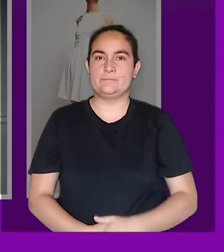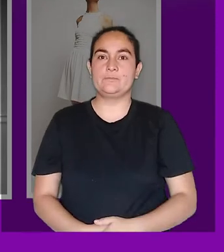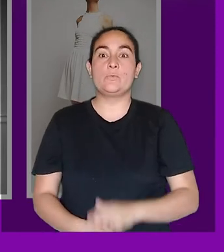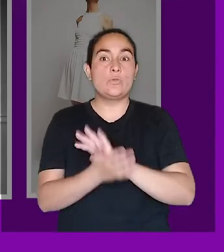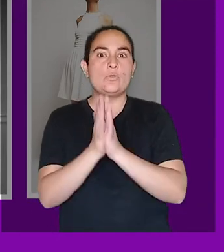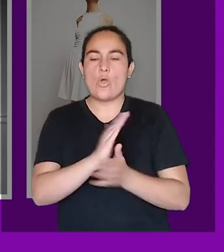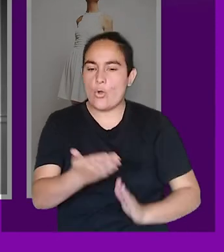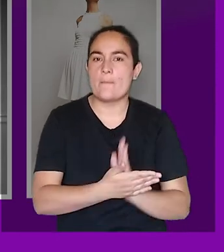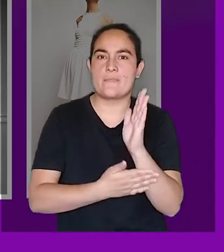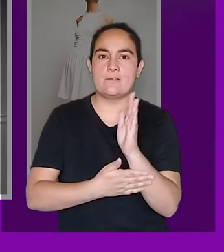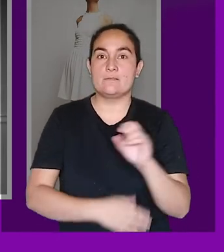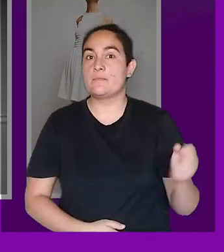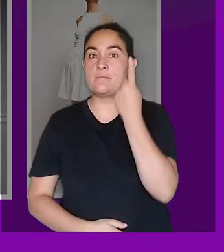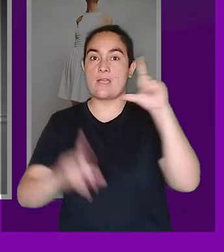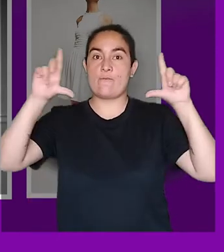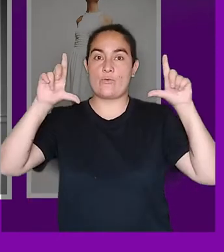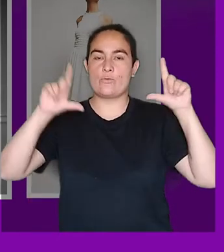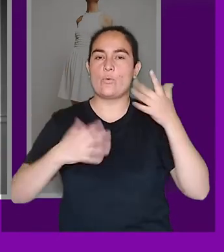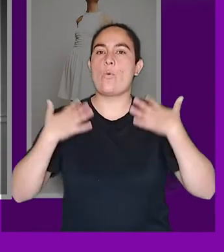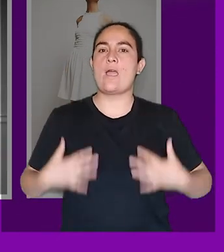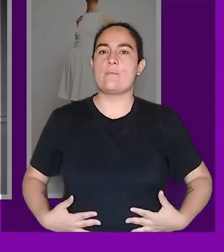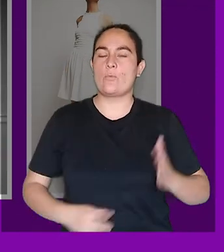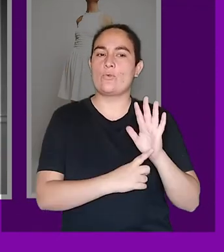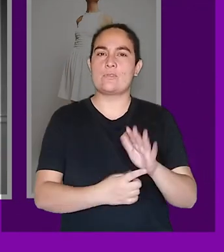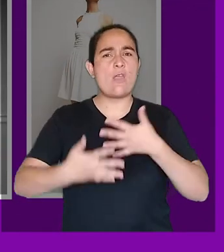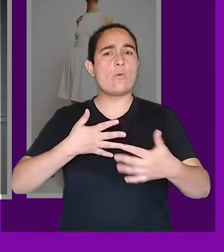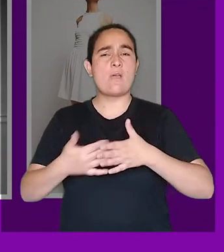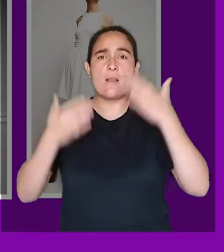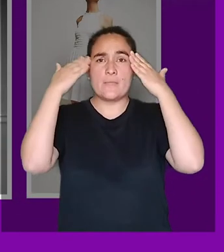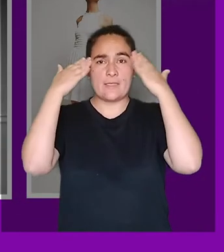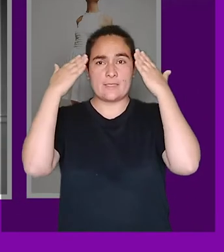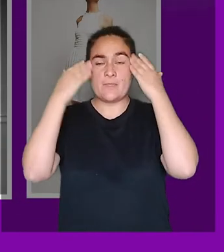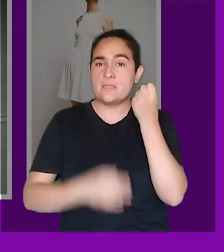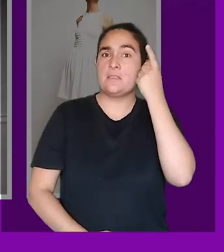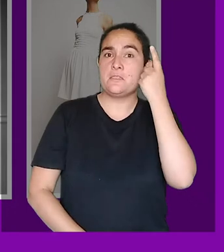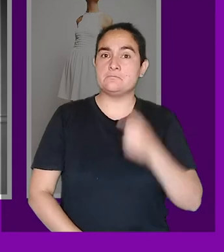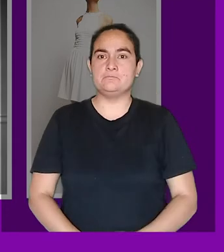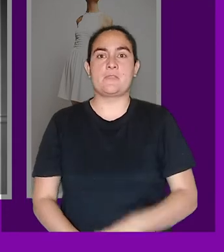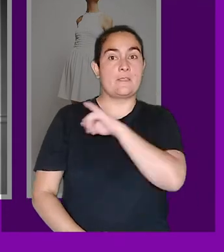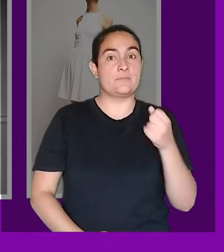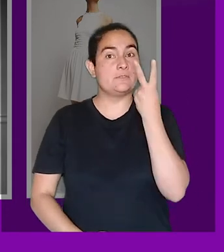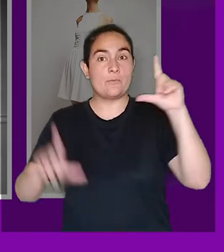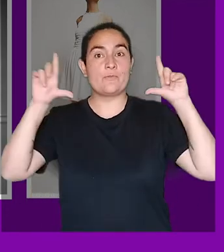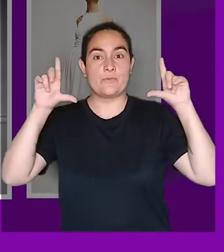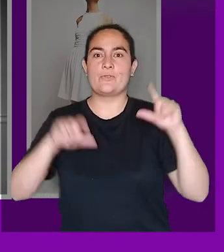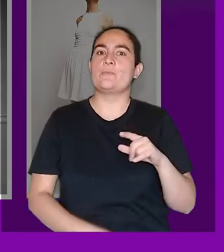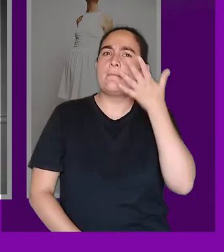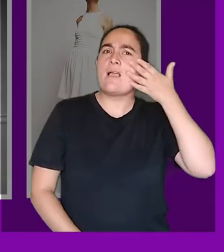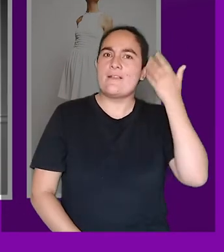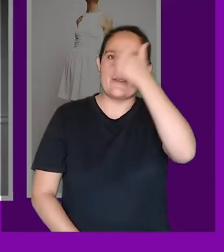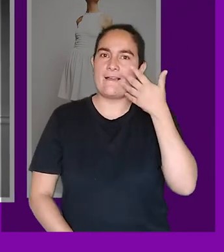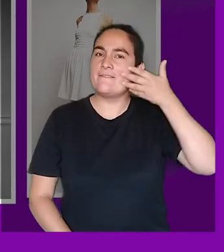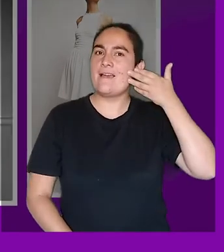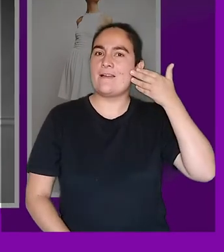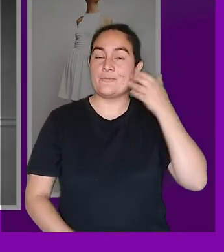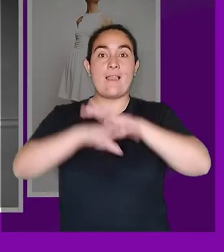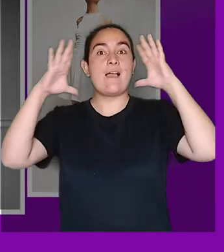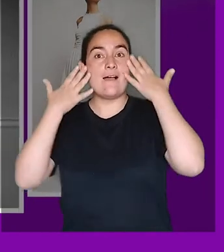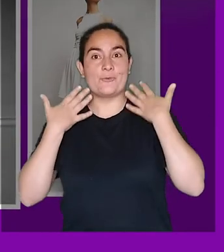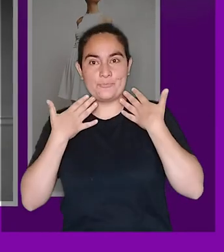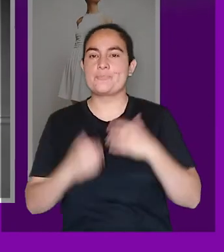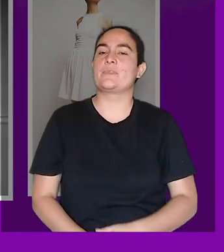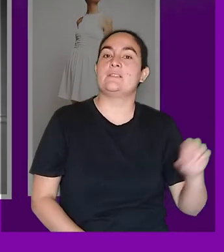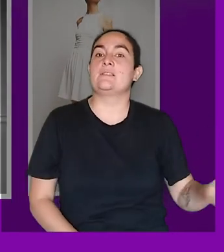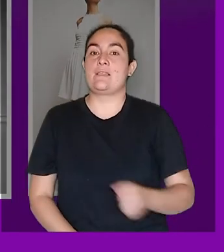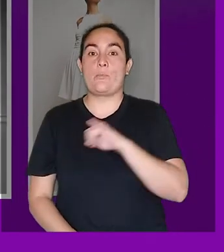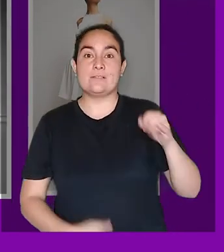El recorrido se inicia con la armonía y proporción en Grecia, luego con la palidez del Renacimiento, siguiendo con las curvas como